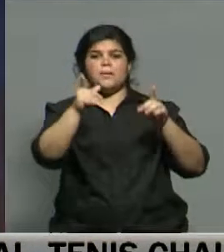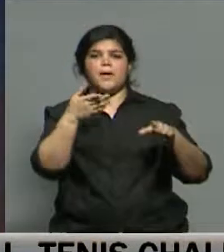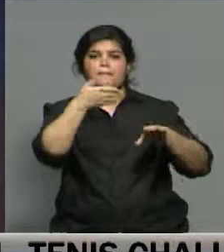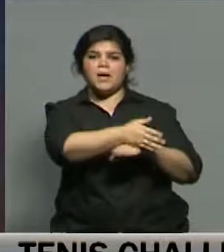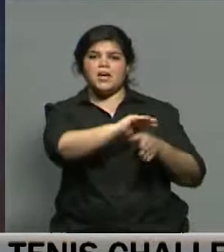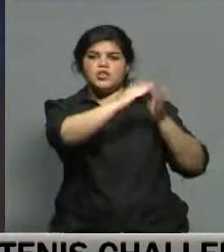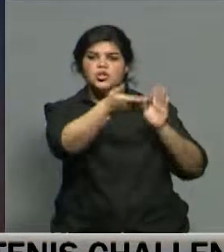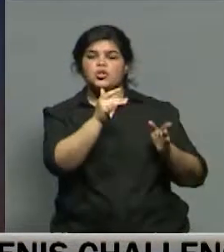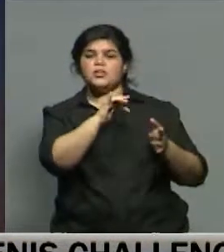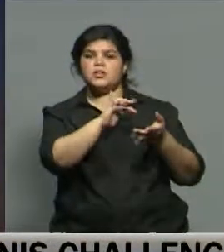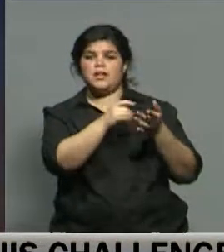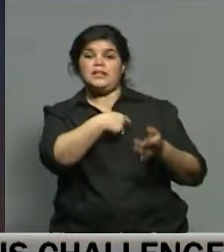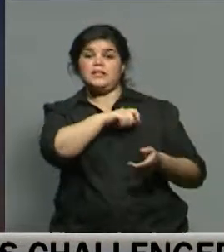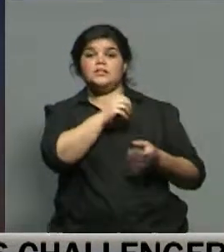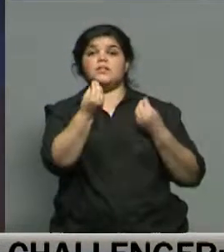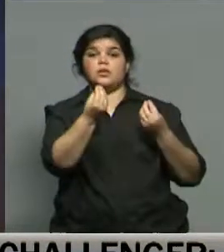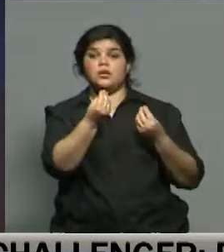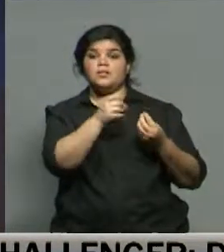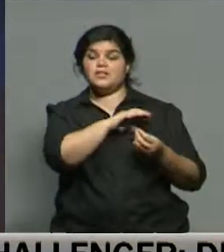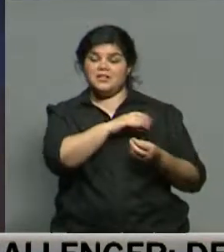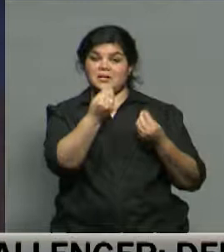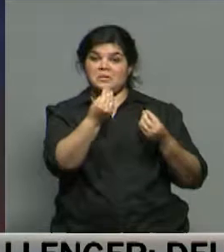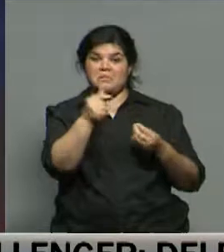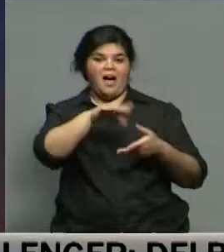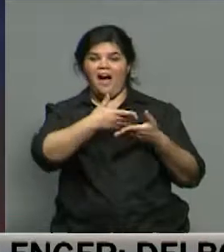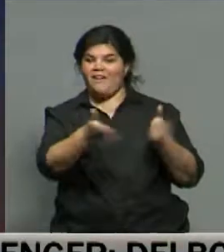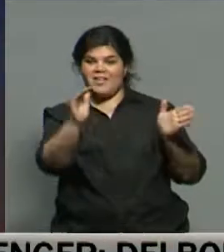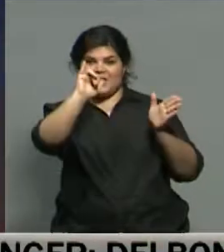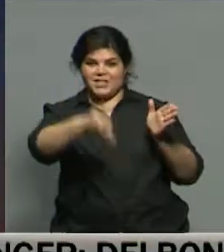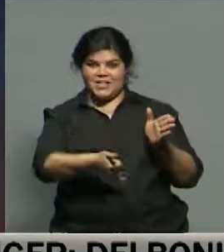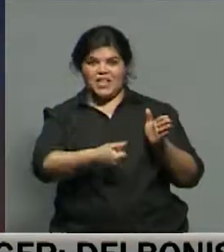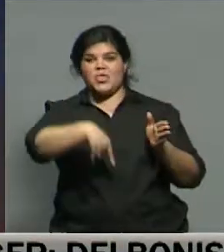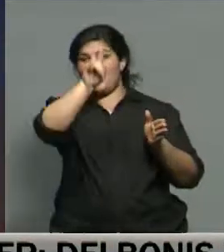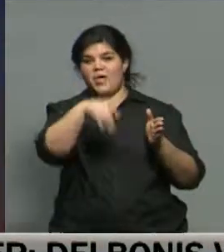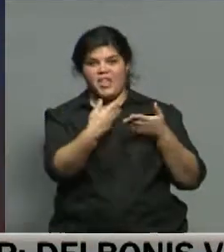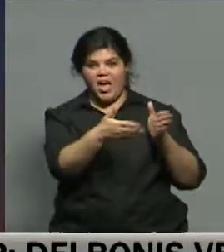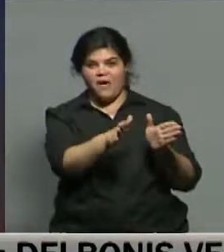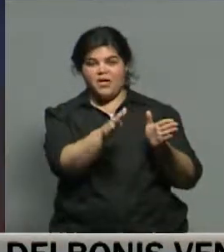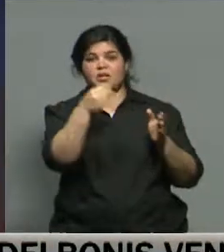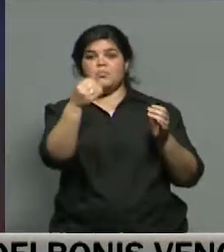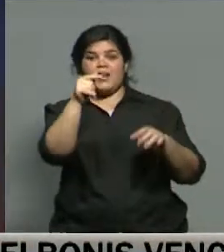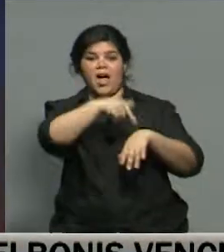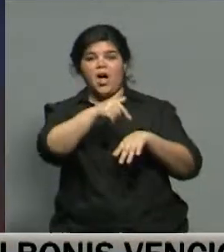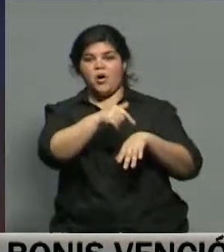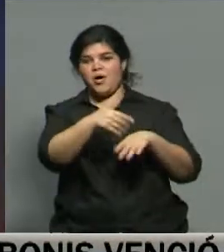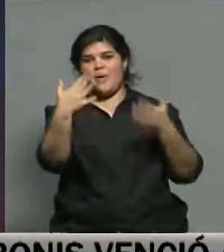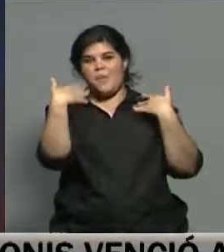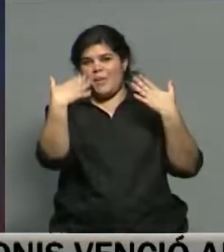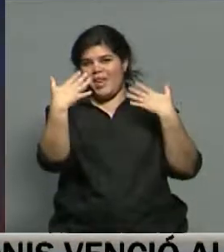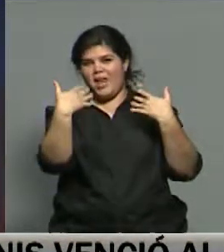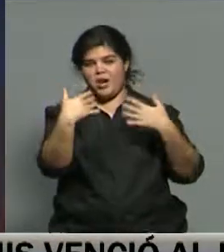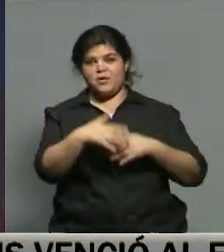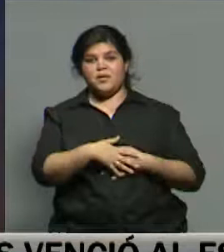se encuentra habilitado el paso Cristo Redentor para todo tipo de vehículos. Está abierto a las 24 horas porque estamos en la temporada ya de verano